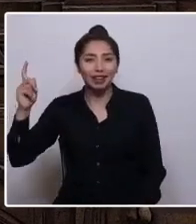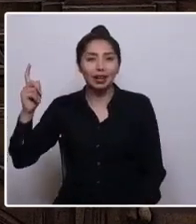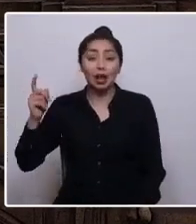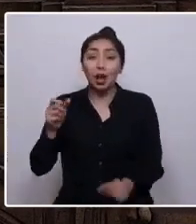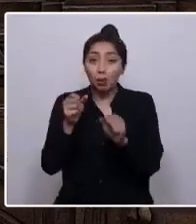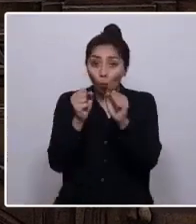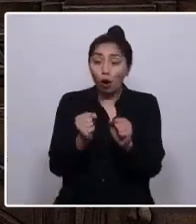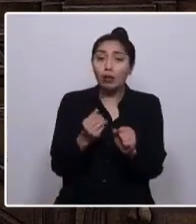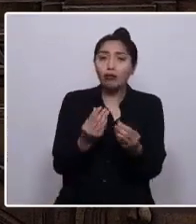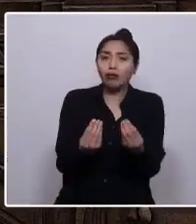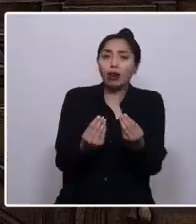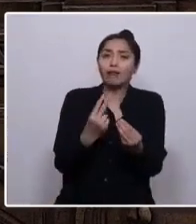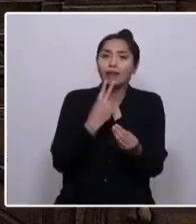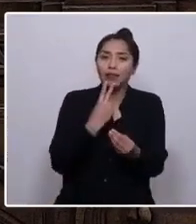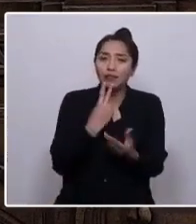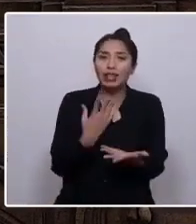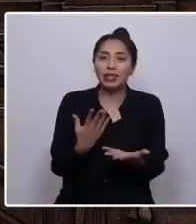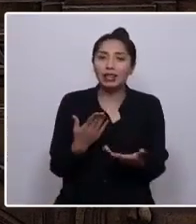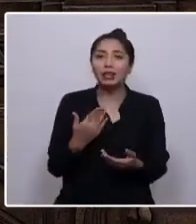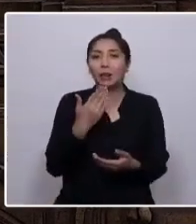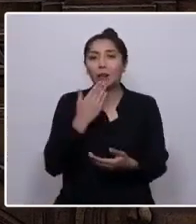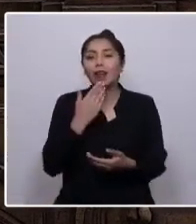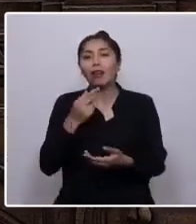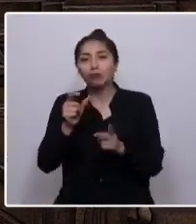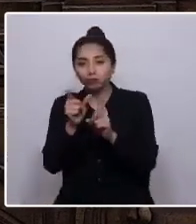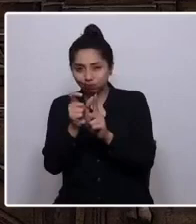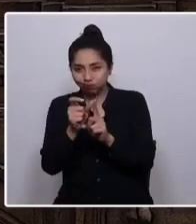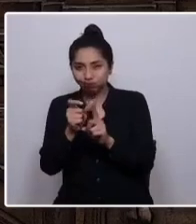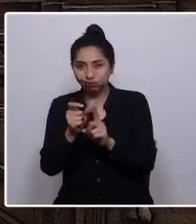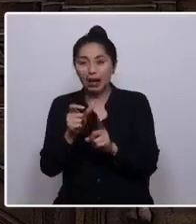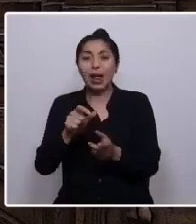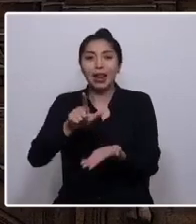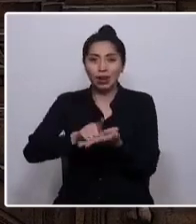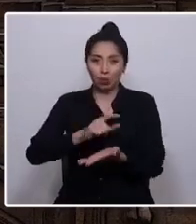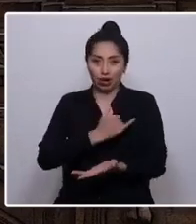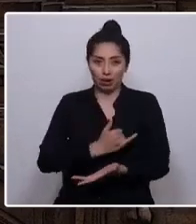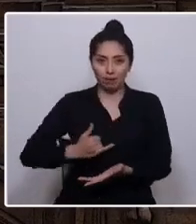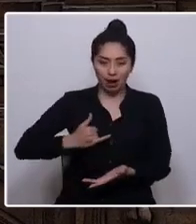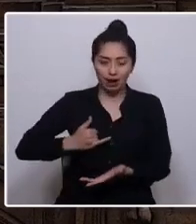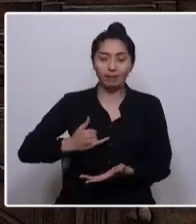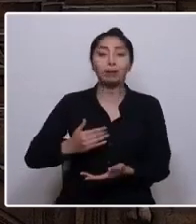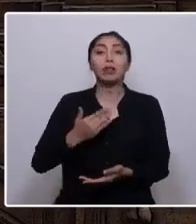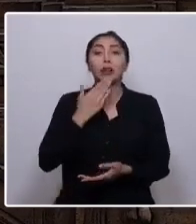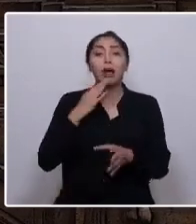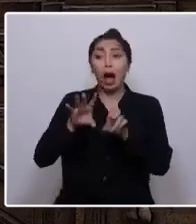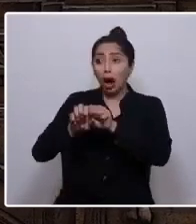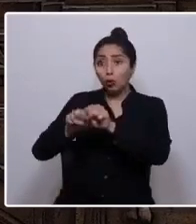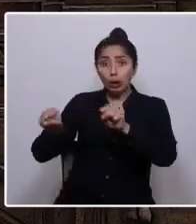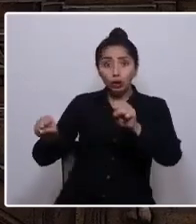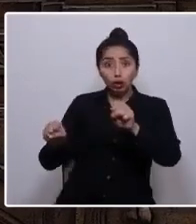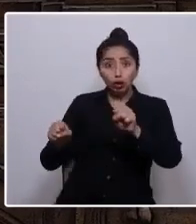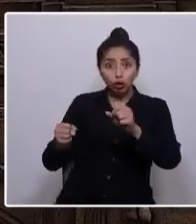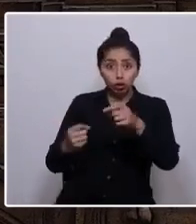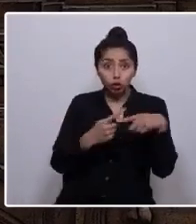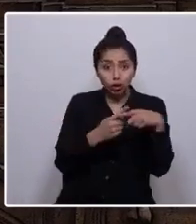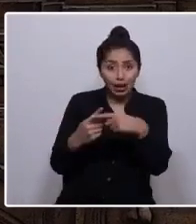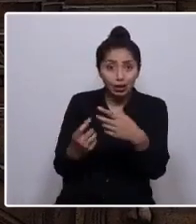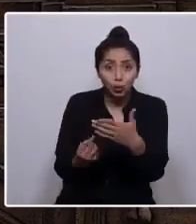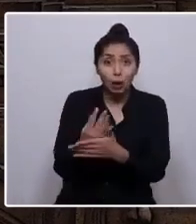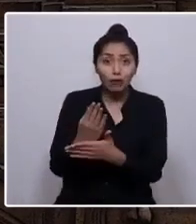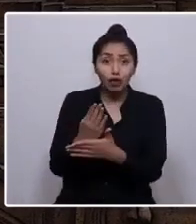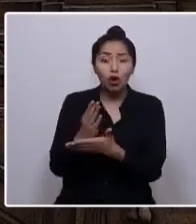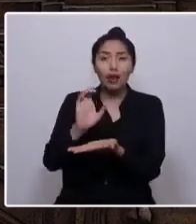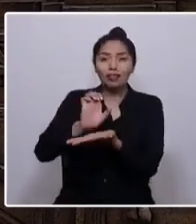vivir, el sumacamaña y el lengua y mara en nuestra región. Que este nuevo pacto social que estamos forjando, plurinacional,